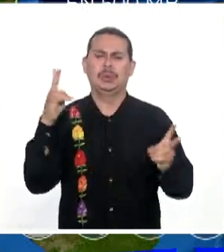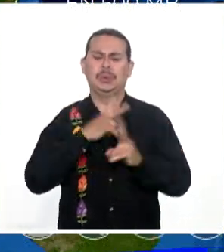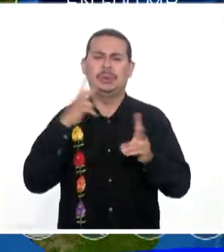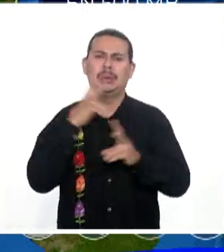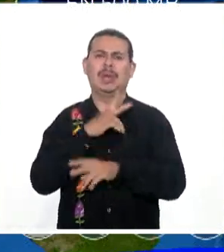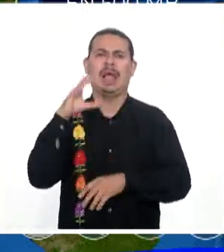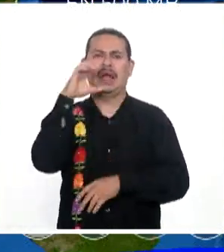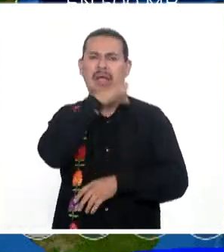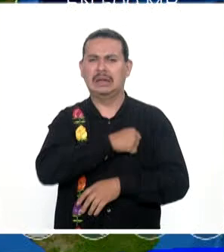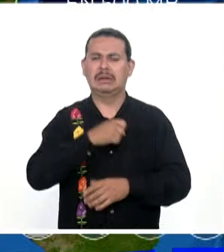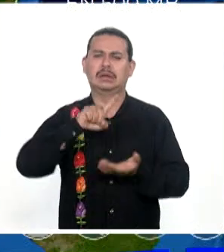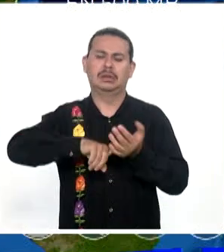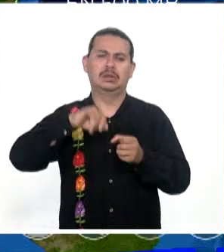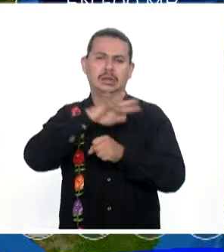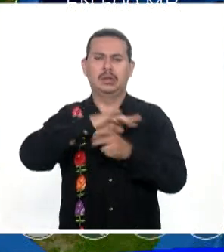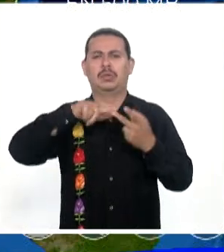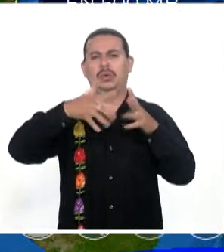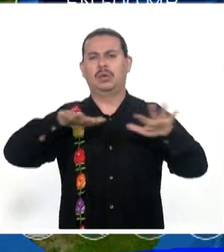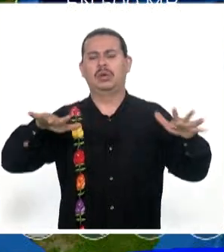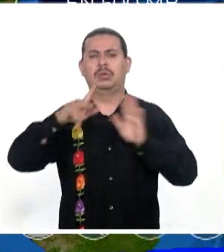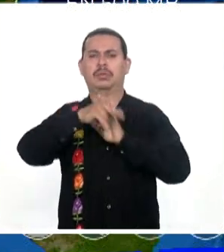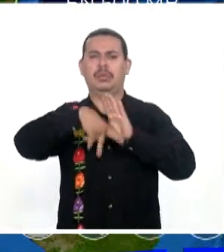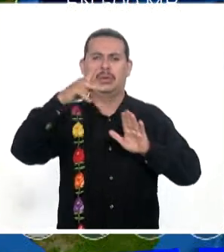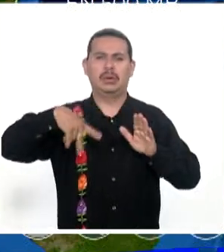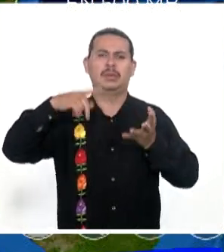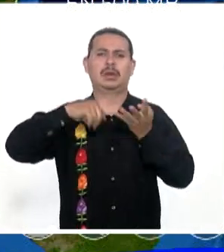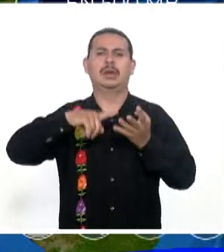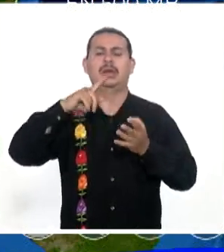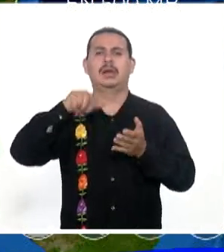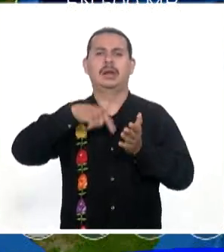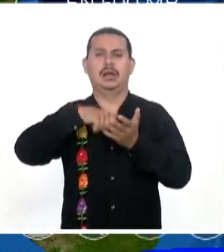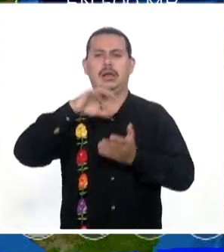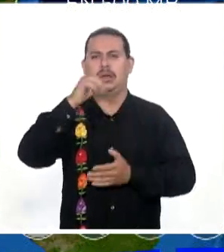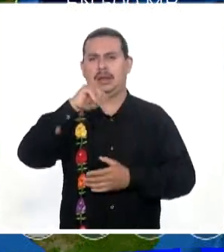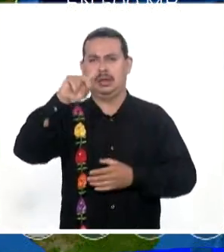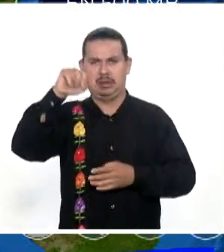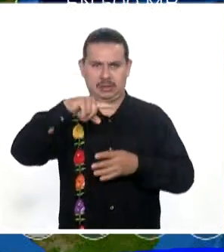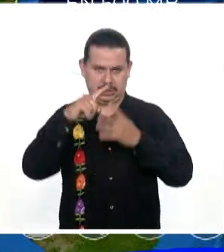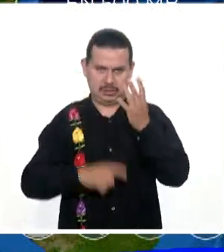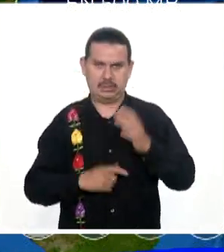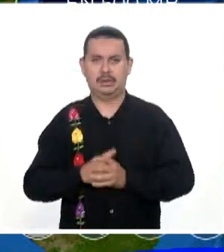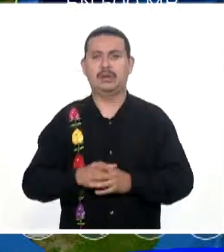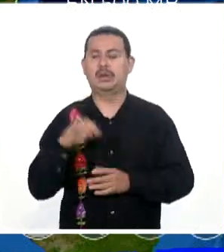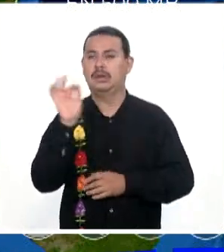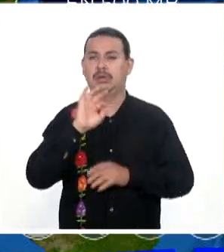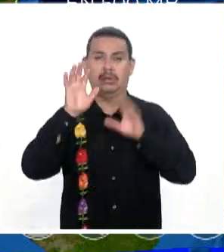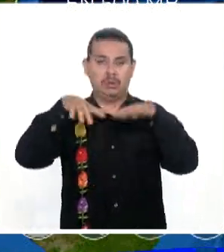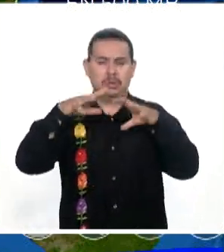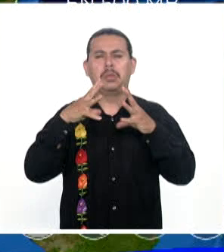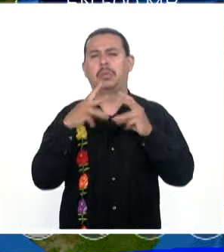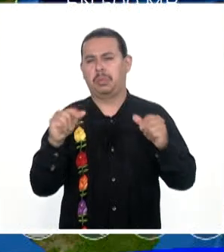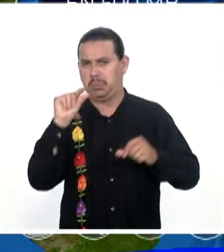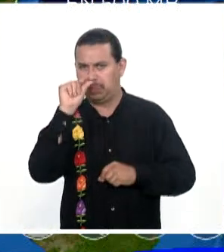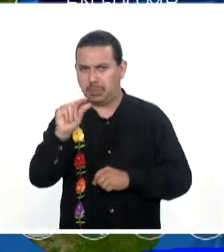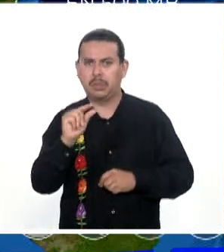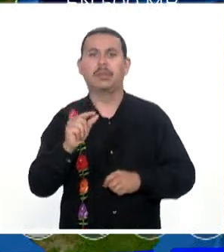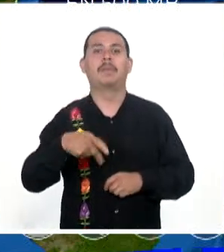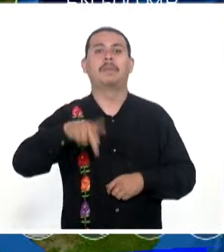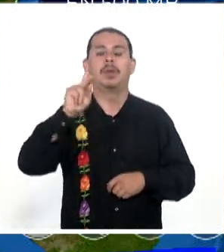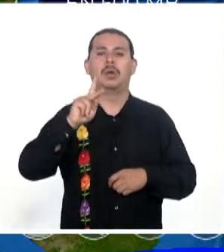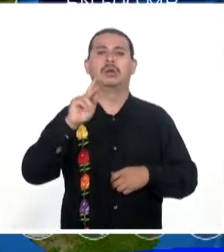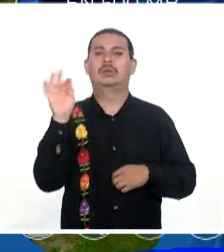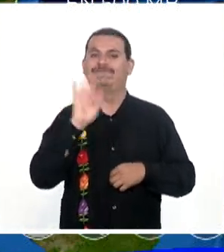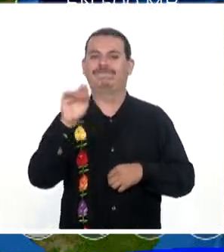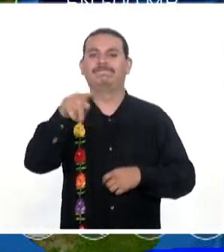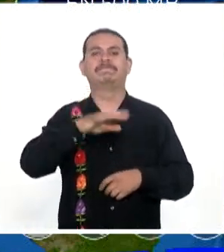bochorno En el Istmo Costa Bajo Papaloapan Y parte baja De la cañada La posibilidad De lluvias Es baja